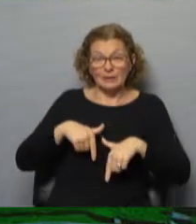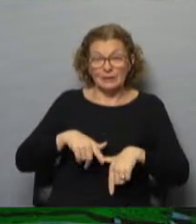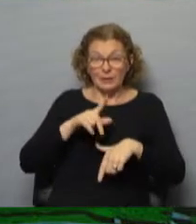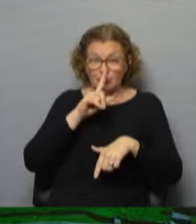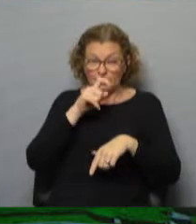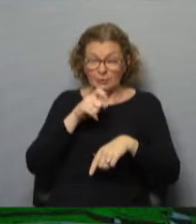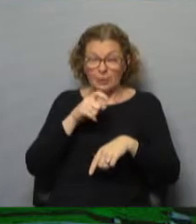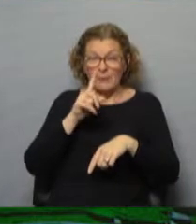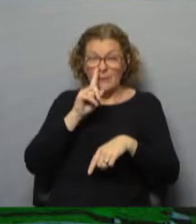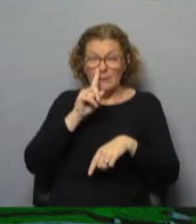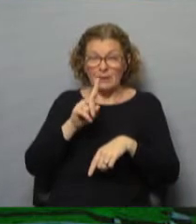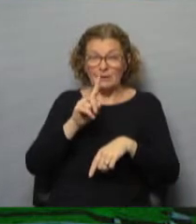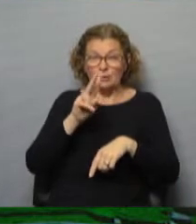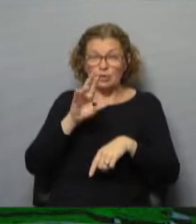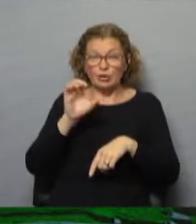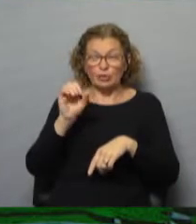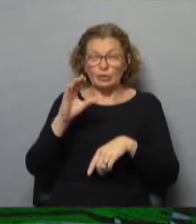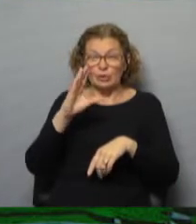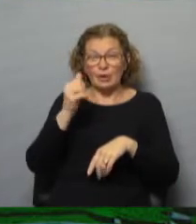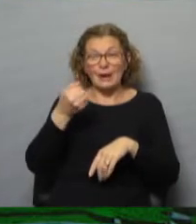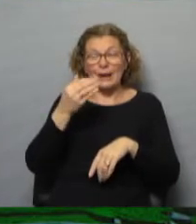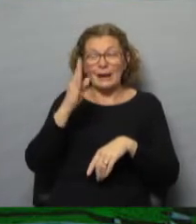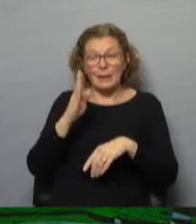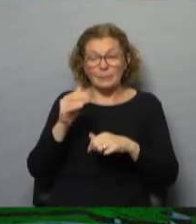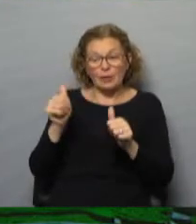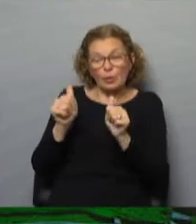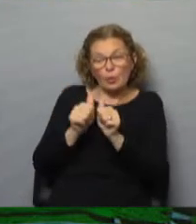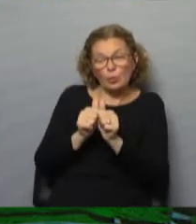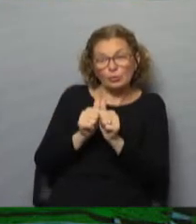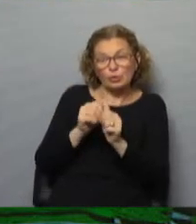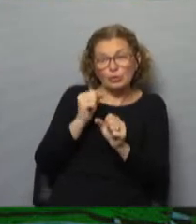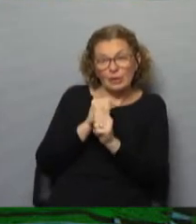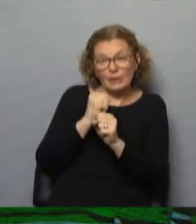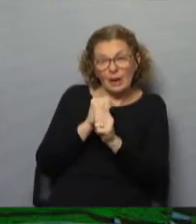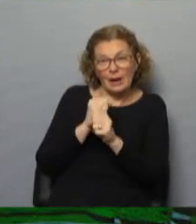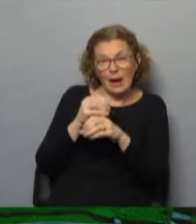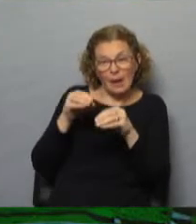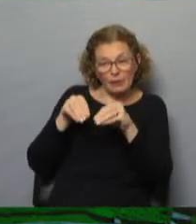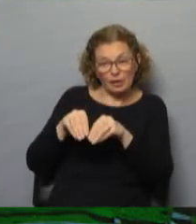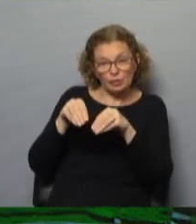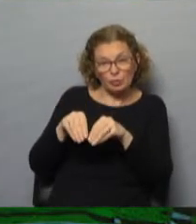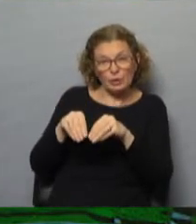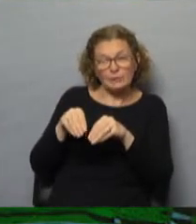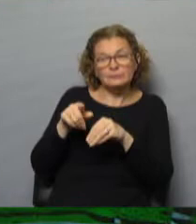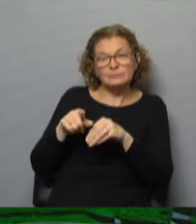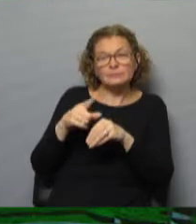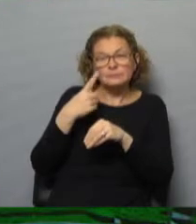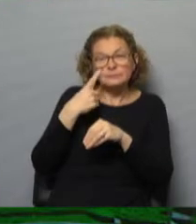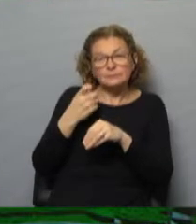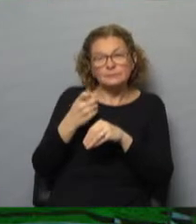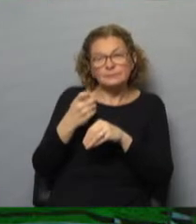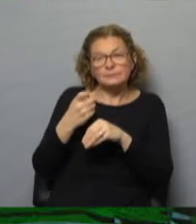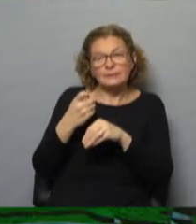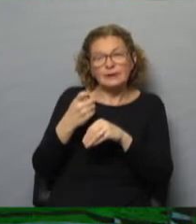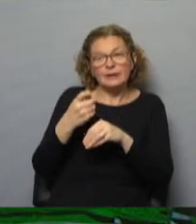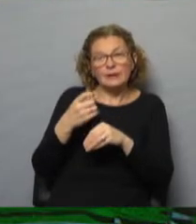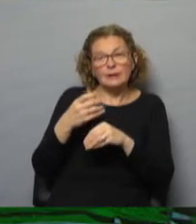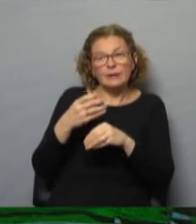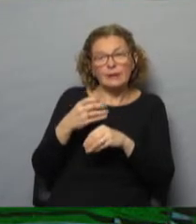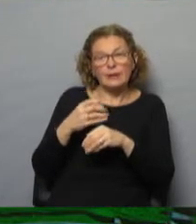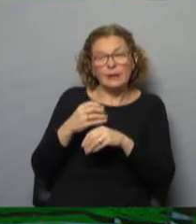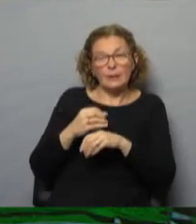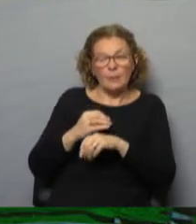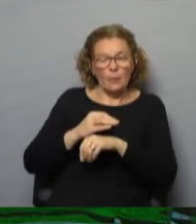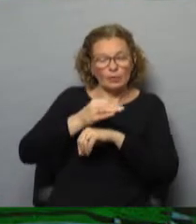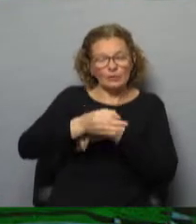son del CAP. Esto es servicio privado que trabaja con la gestión de los residuos en Montevideo que además lo pueden haber notado porque están en el municipio B y son